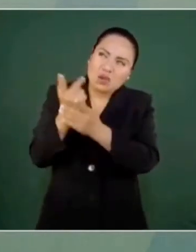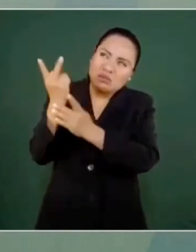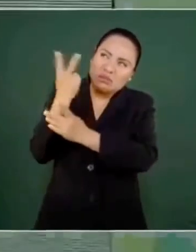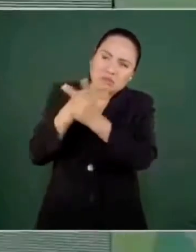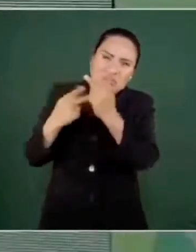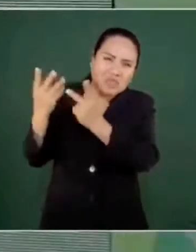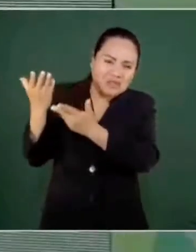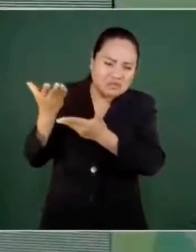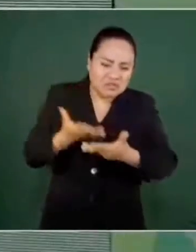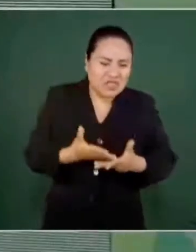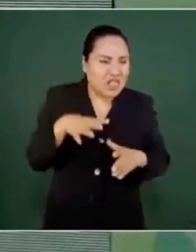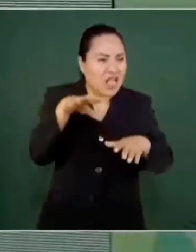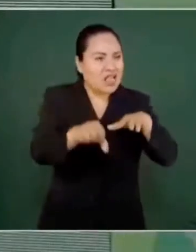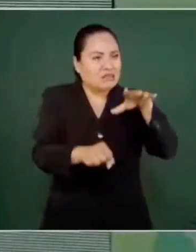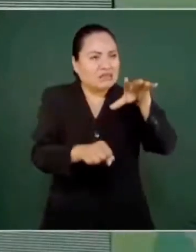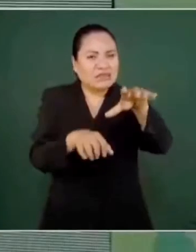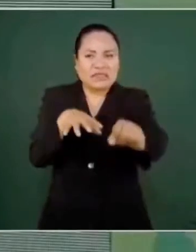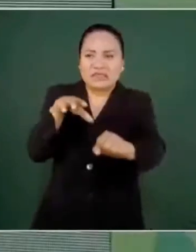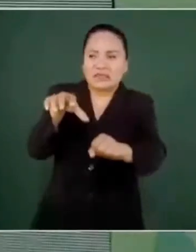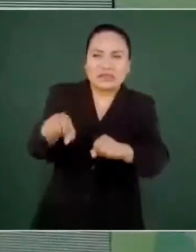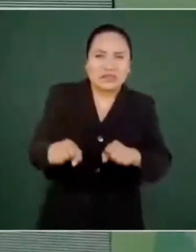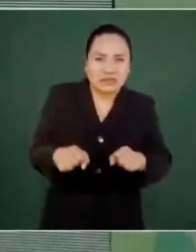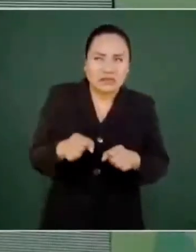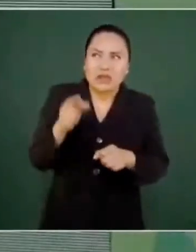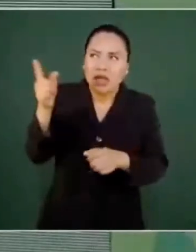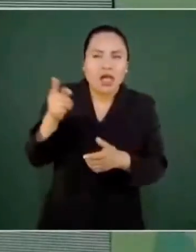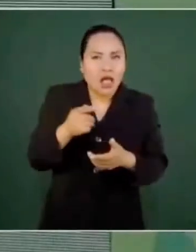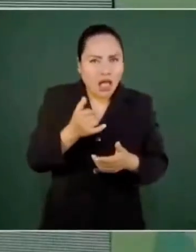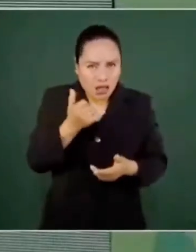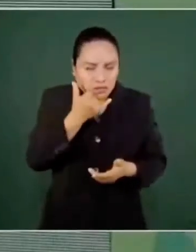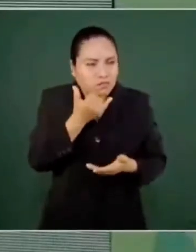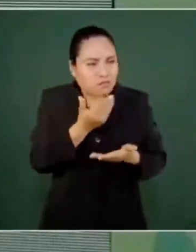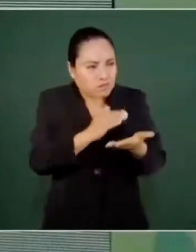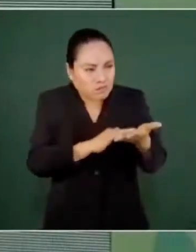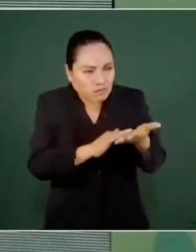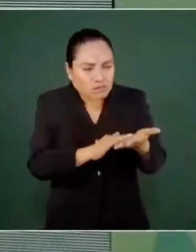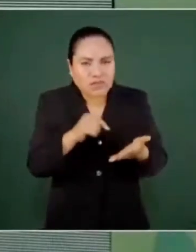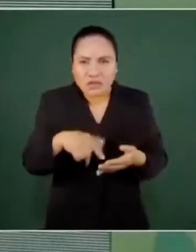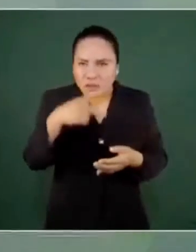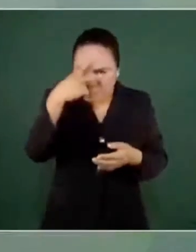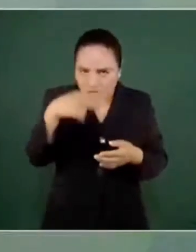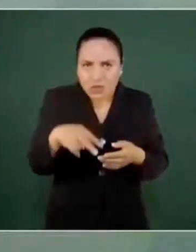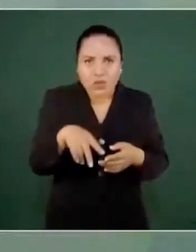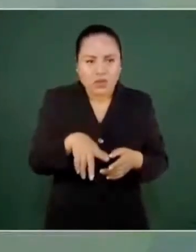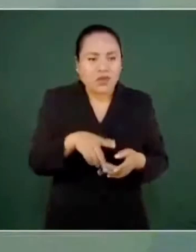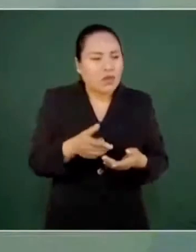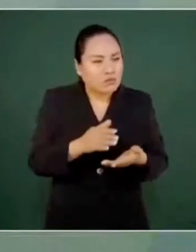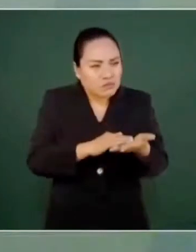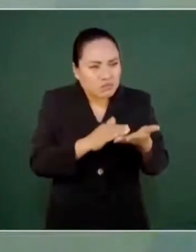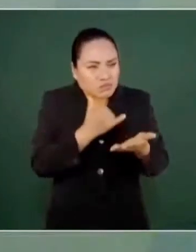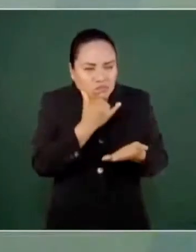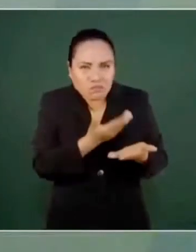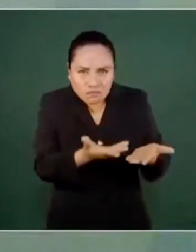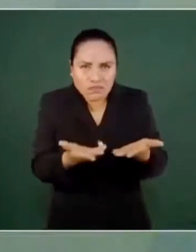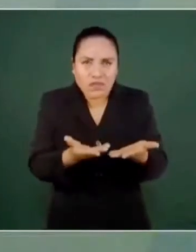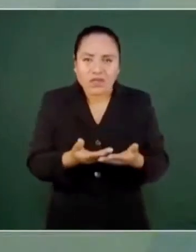Y en vez de actuar con